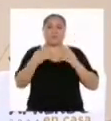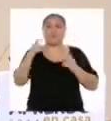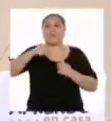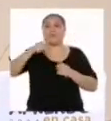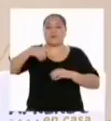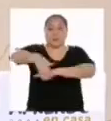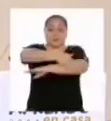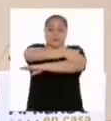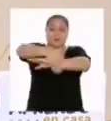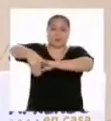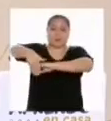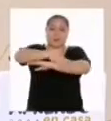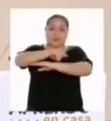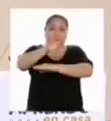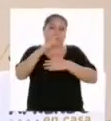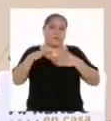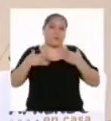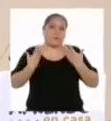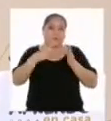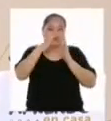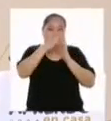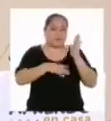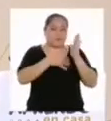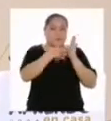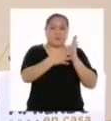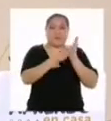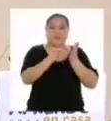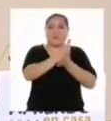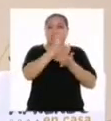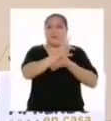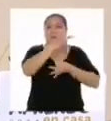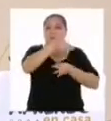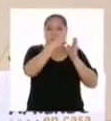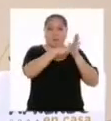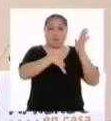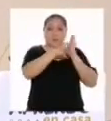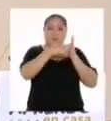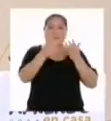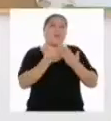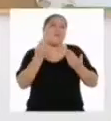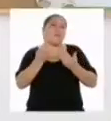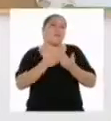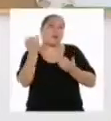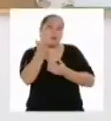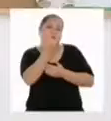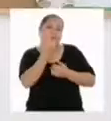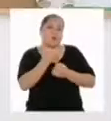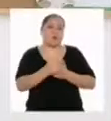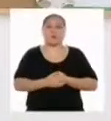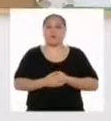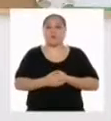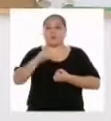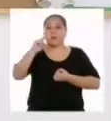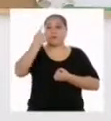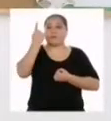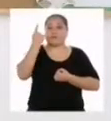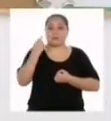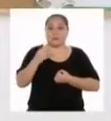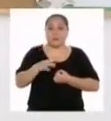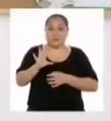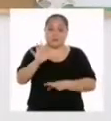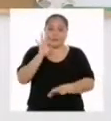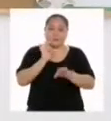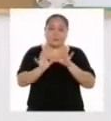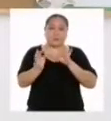mano una regla y, si pueden, papel cuadriculado para que se les haga mucho más fácil dibujar las barras. Lo primero que debemos hacer es